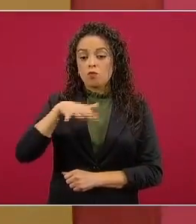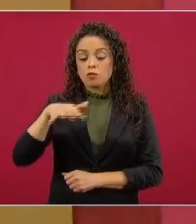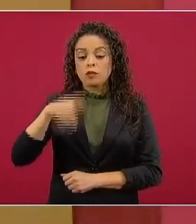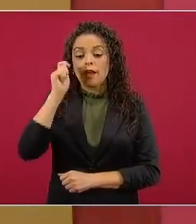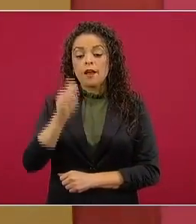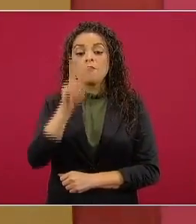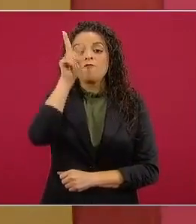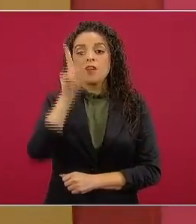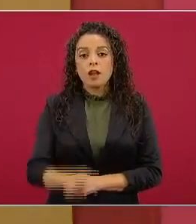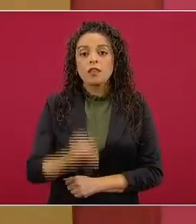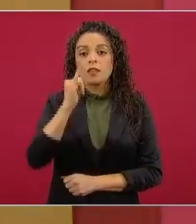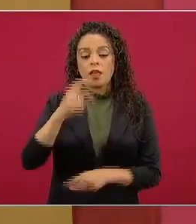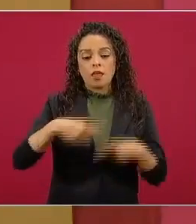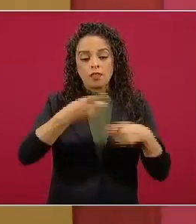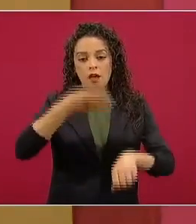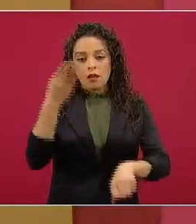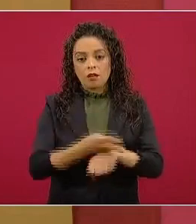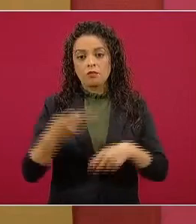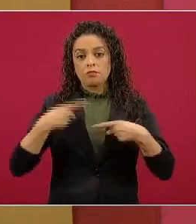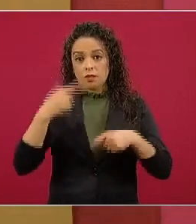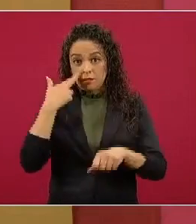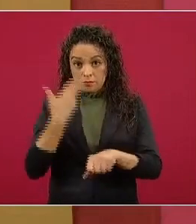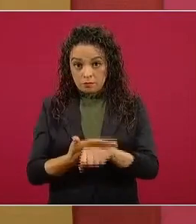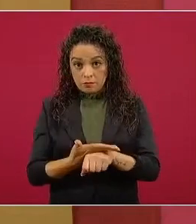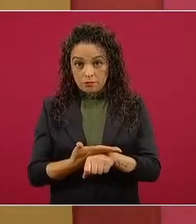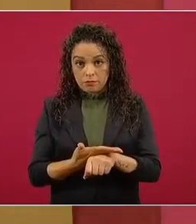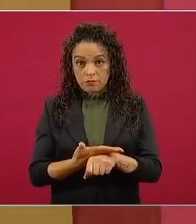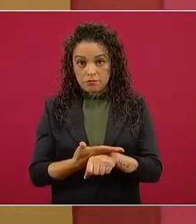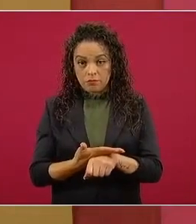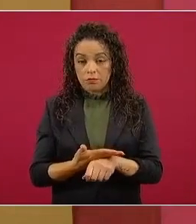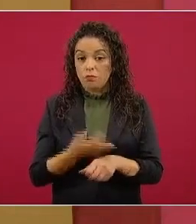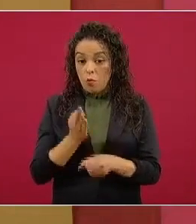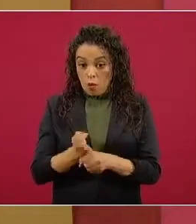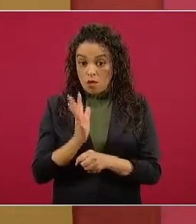en proceso pero se va a cumplir